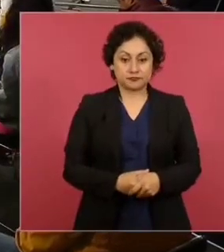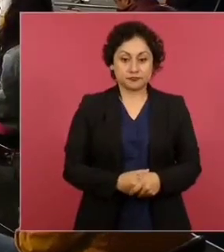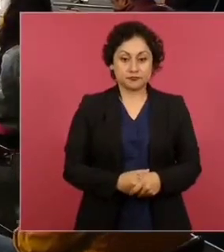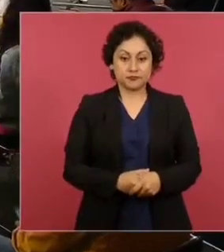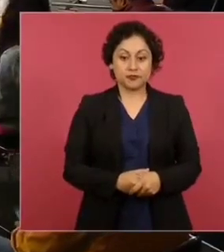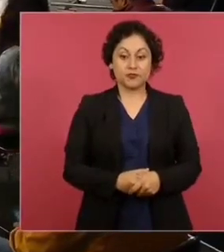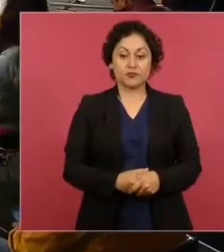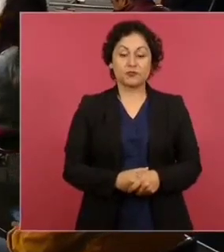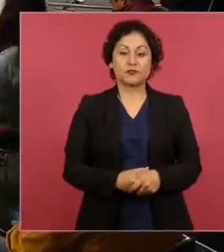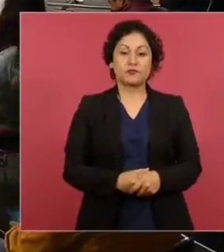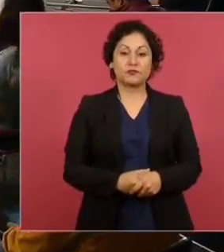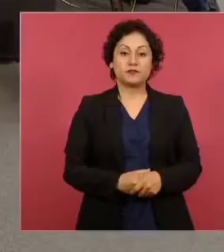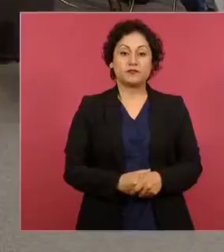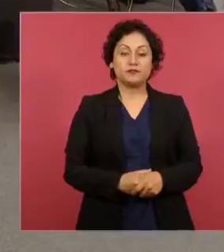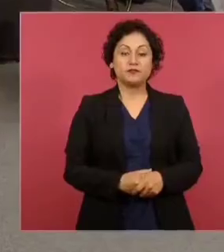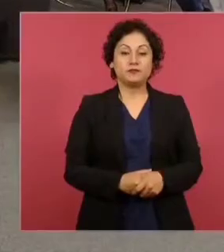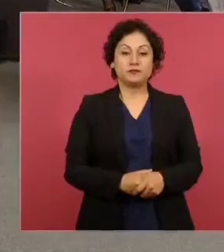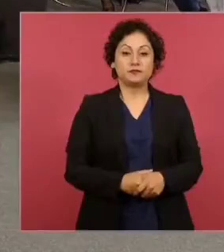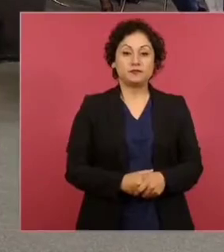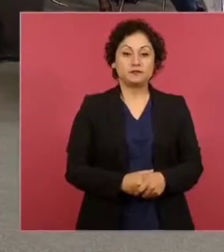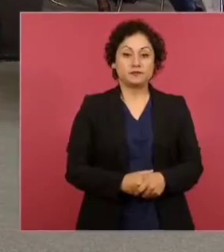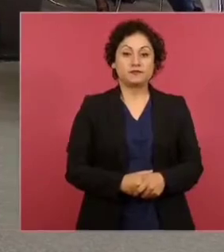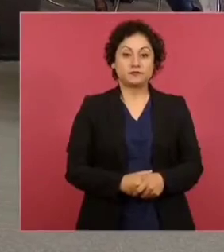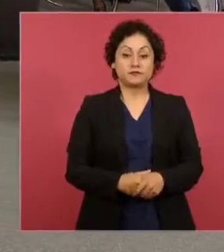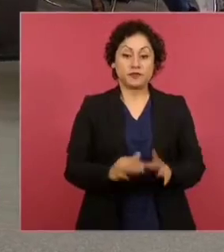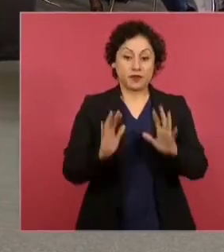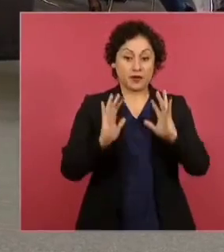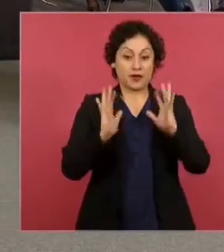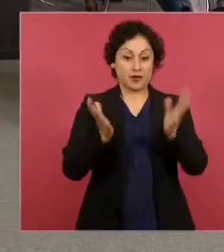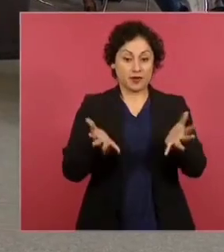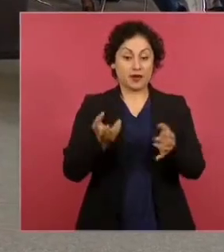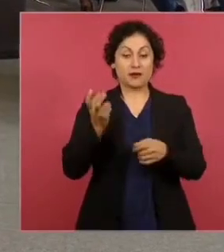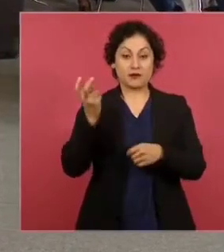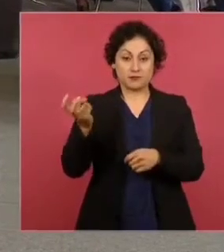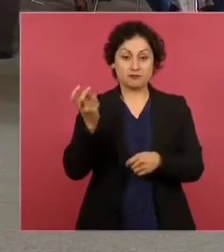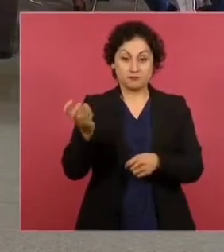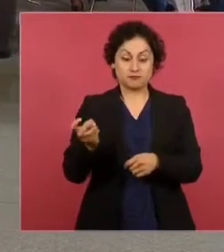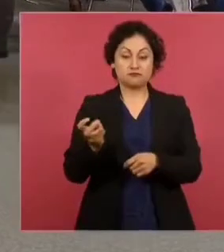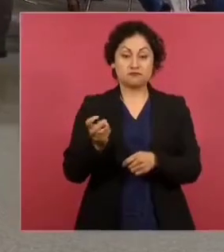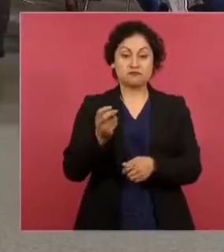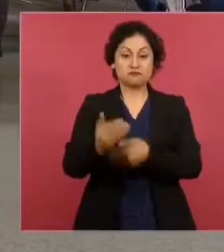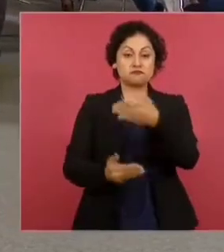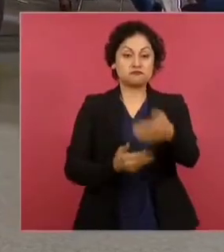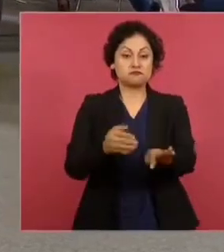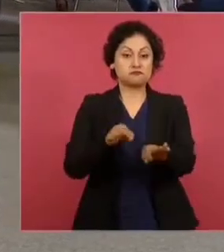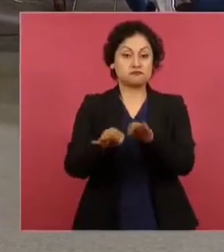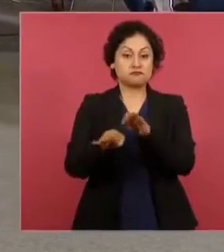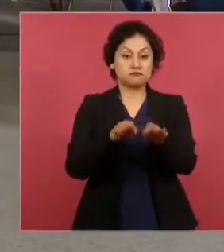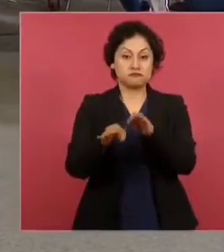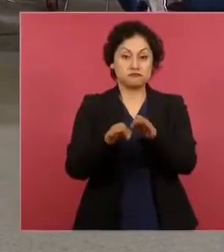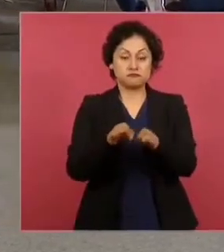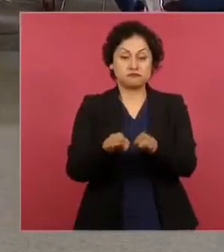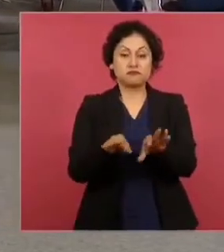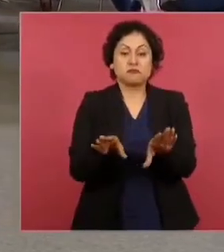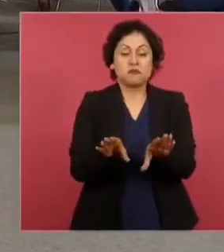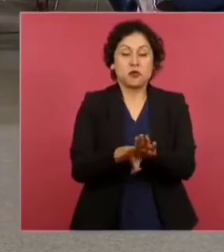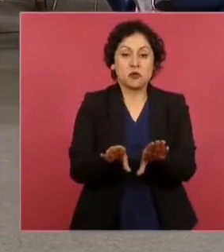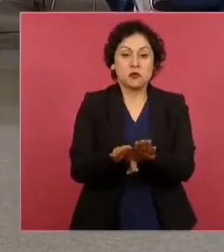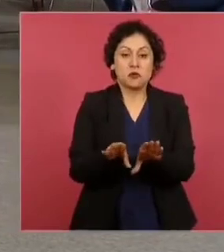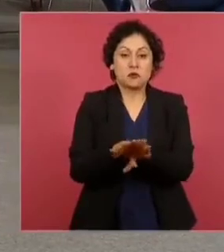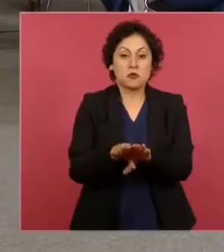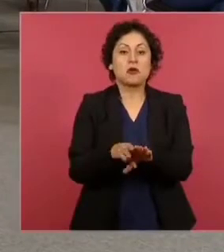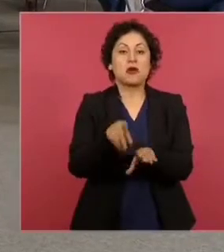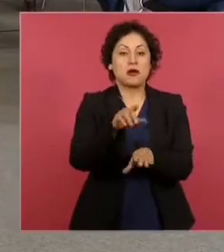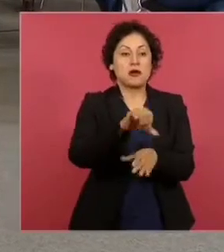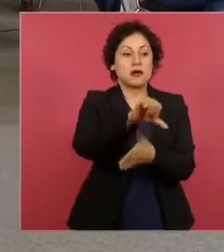Que ya va a estar funcionando alrededor de 10 mil centros